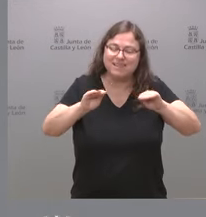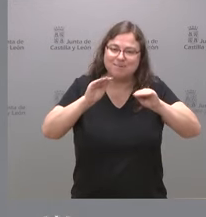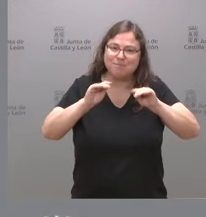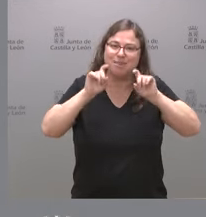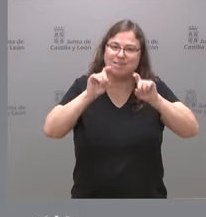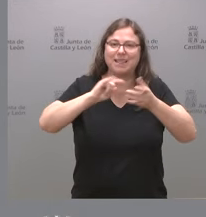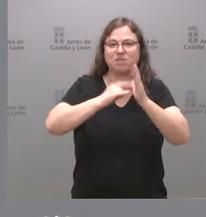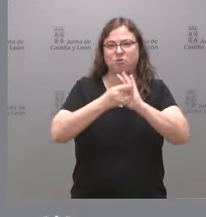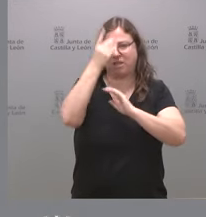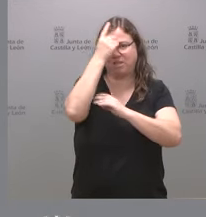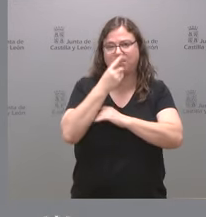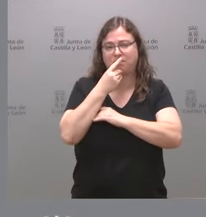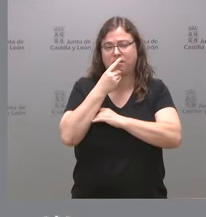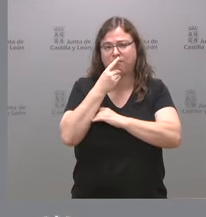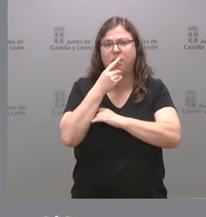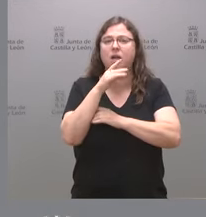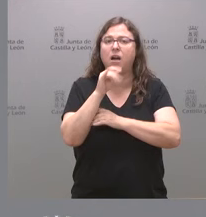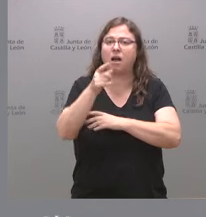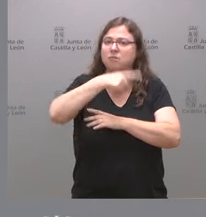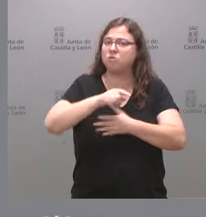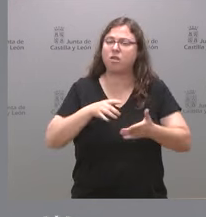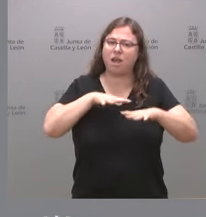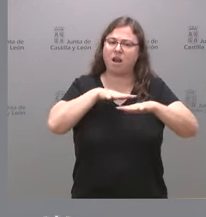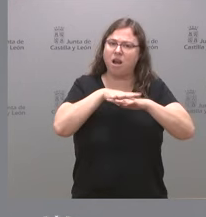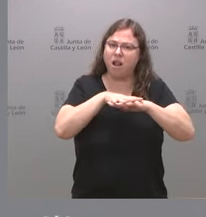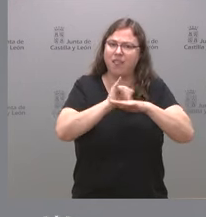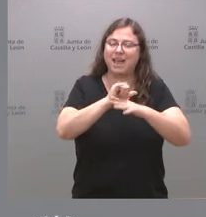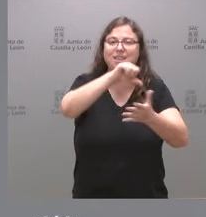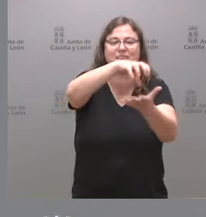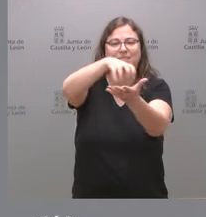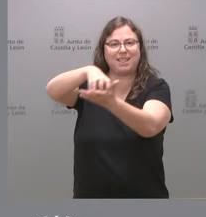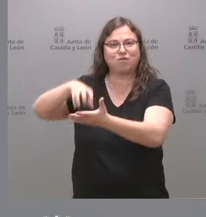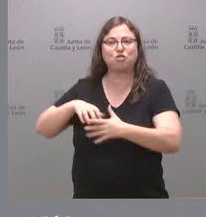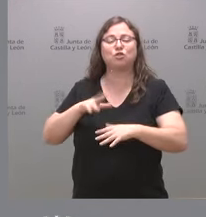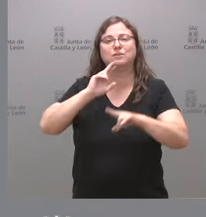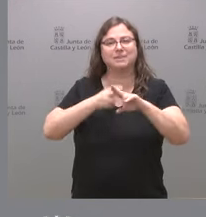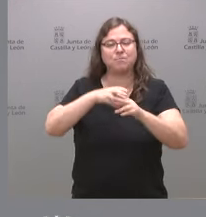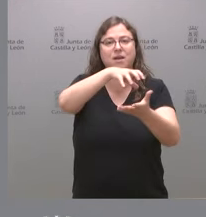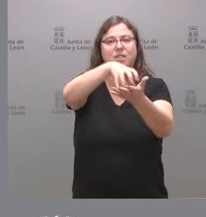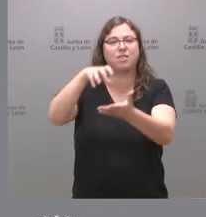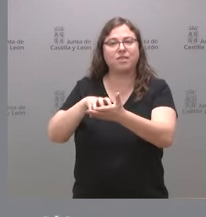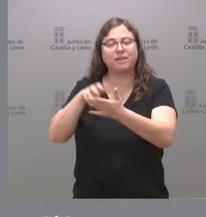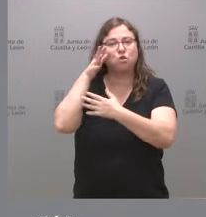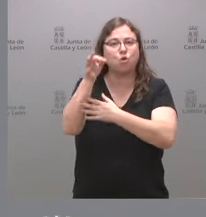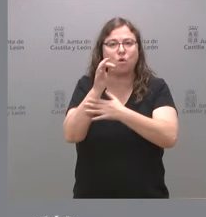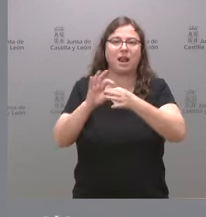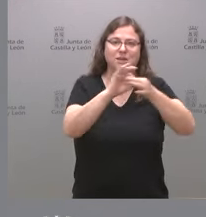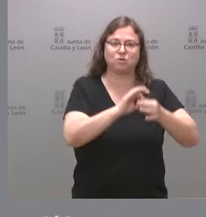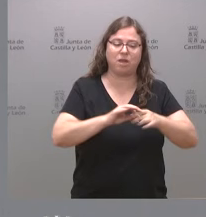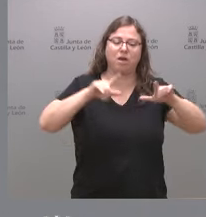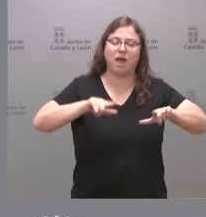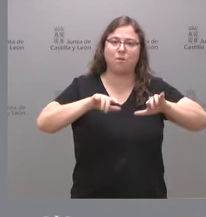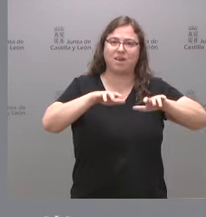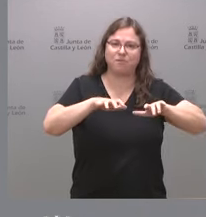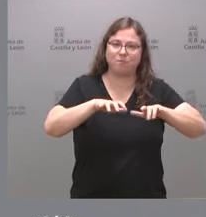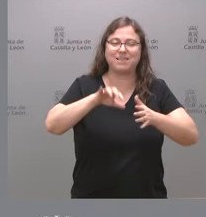Tenemos a disposición de todo ello una red de centros rurales asociados, aulas informáticas, telecentros